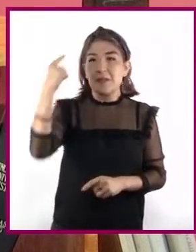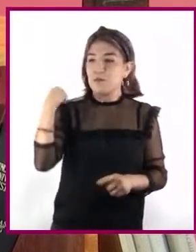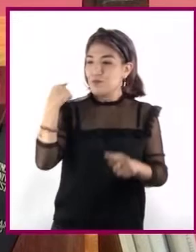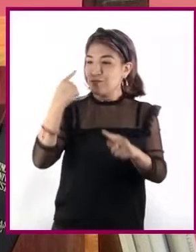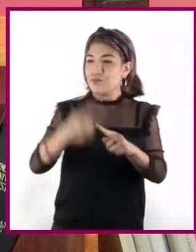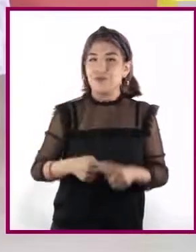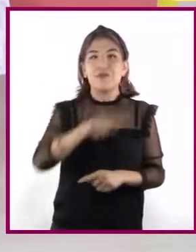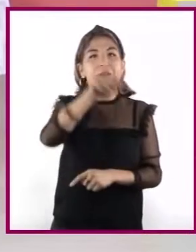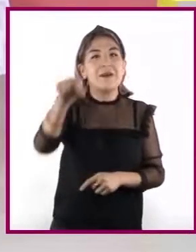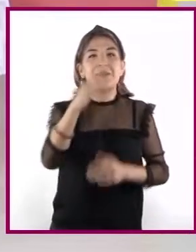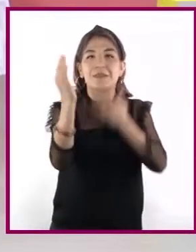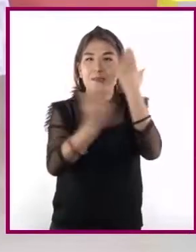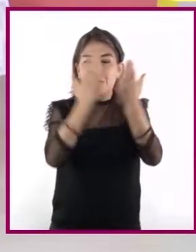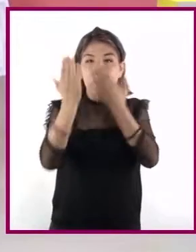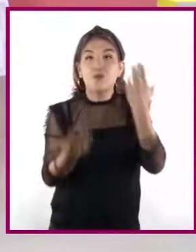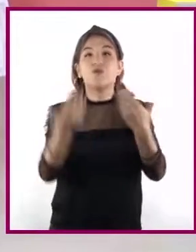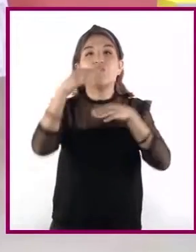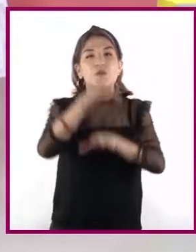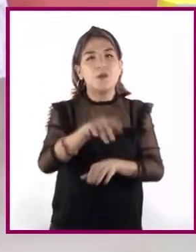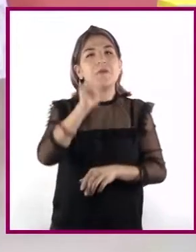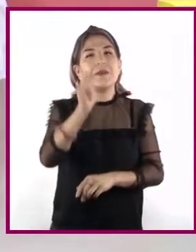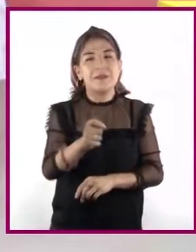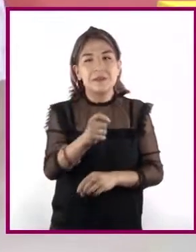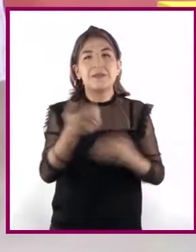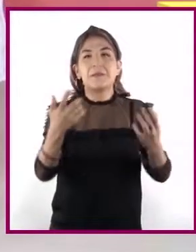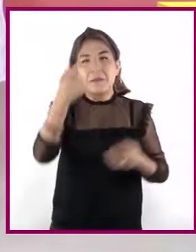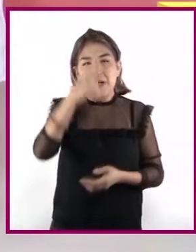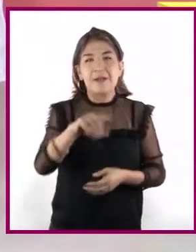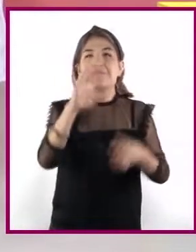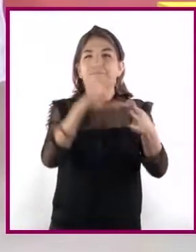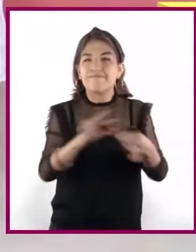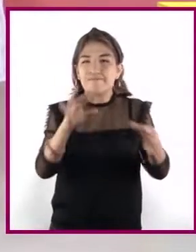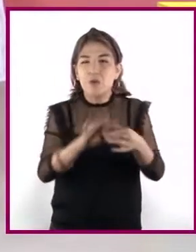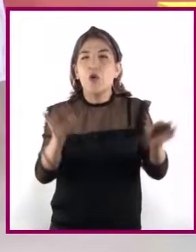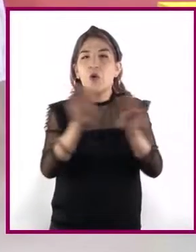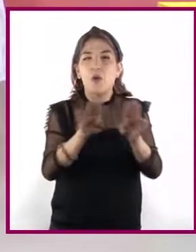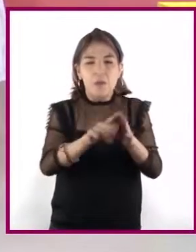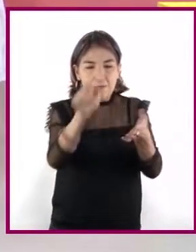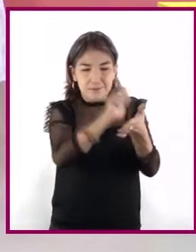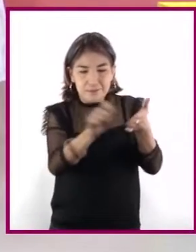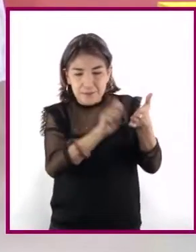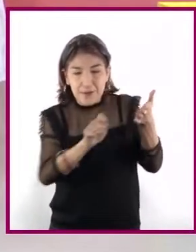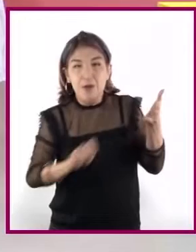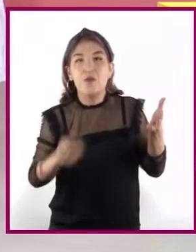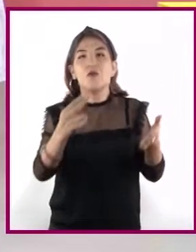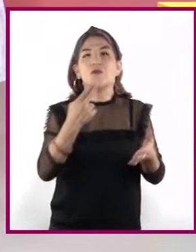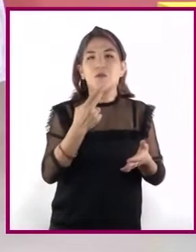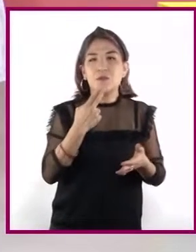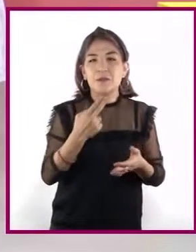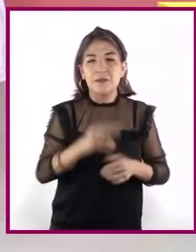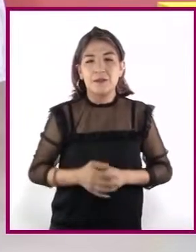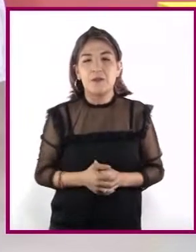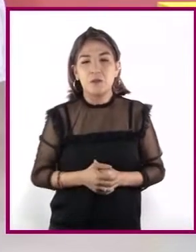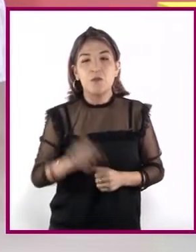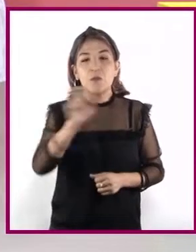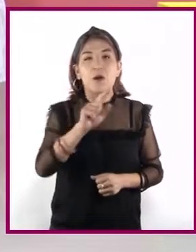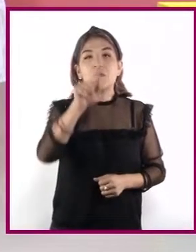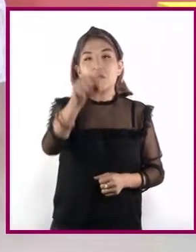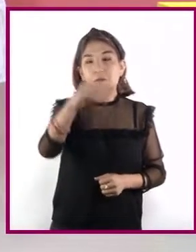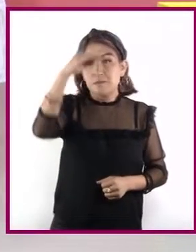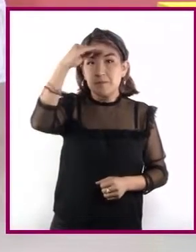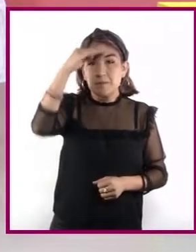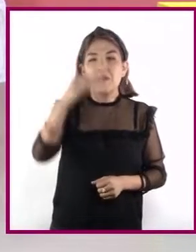estudiantes en relación con la solidez de los argumentos empleados al tomar una